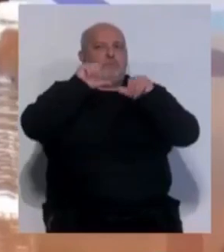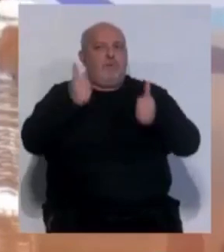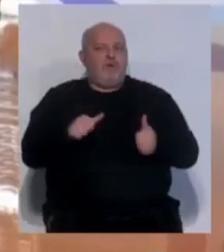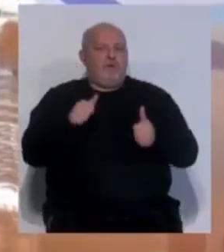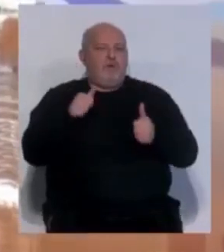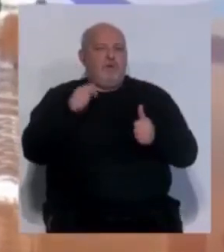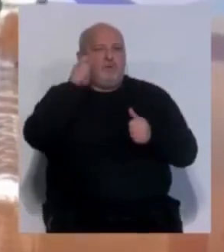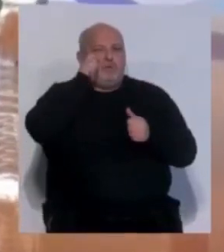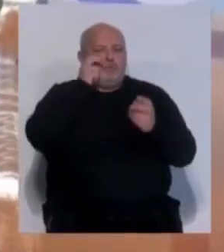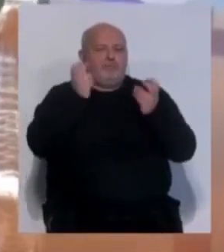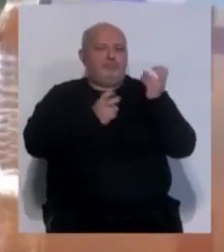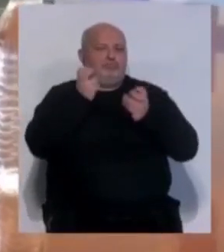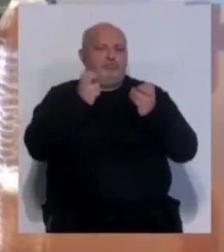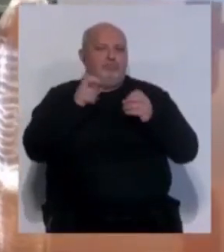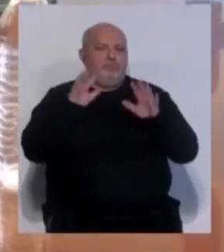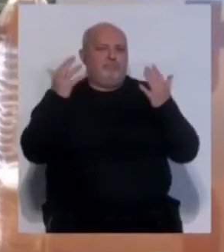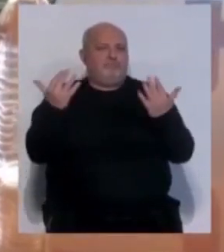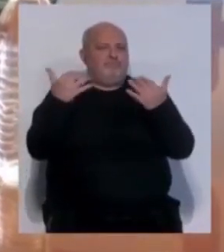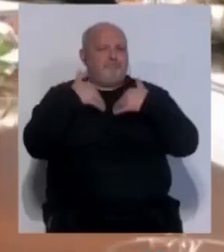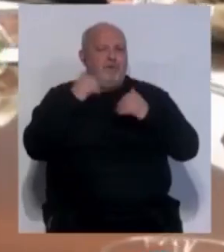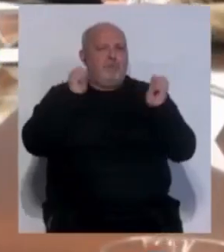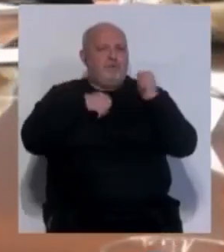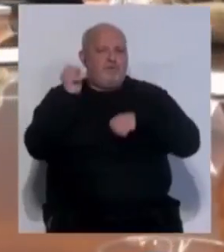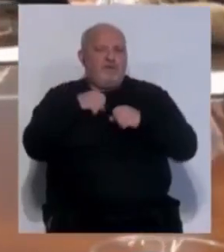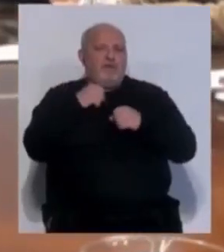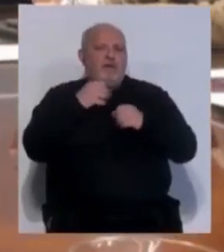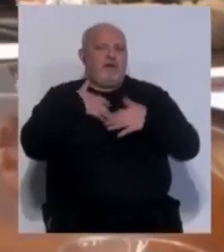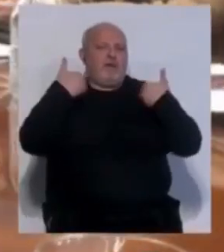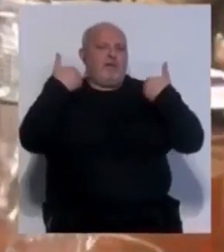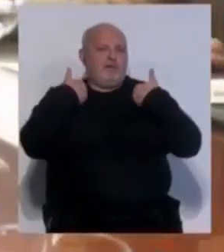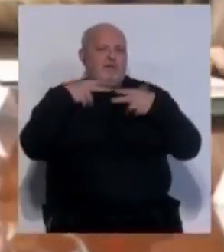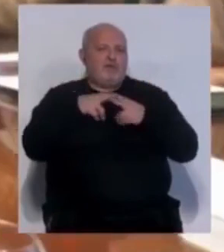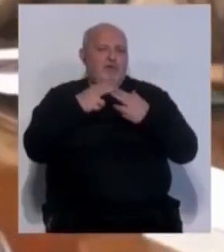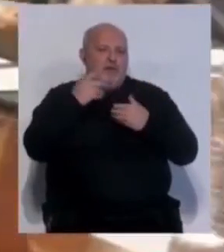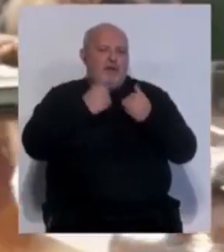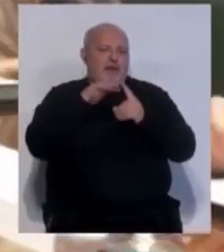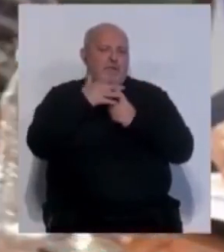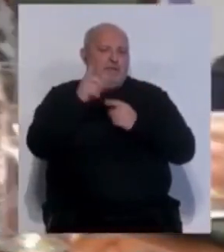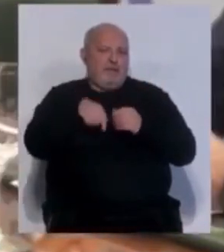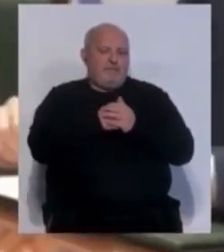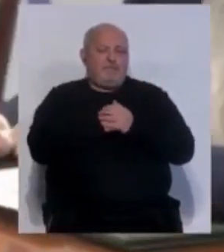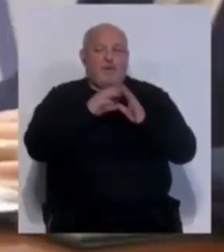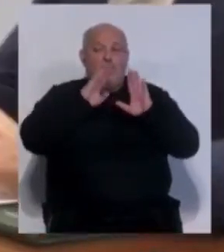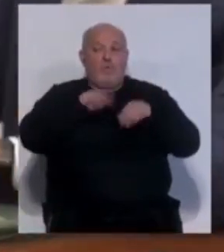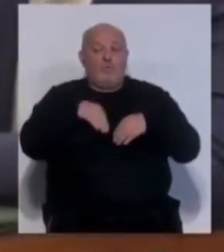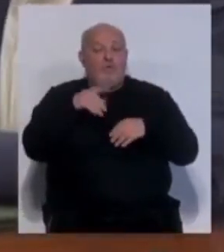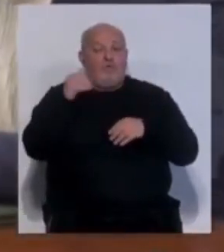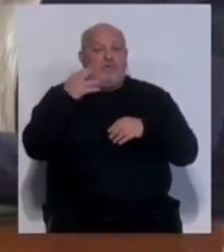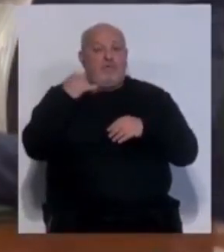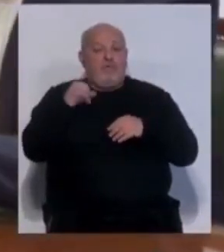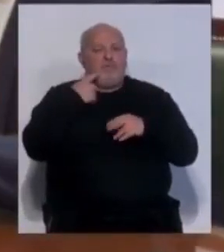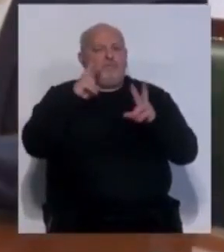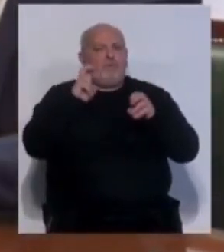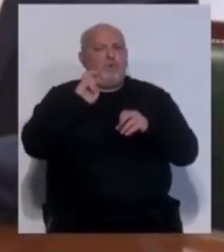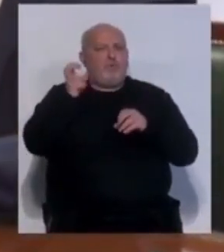de crecimiento turístico basado en la innovación, la competitividad y la responsabilidad social y ambiental. Por último, Fernández Pacheco ha